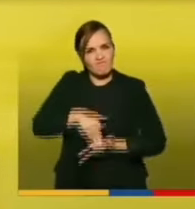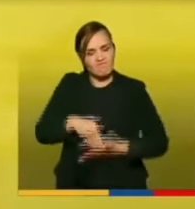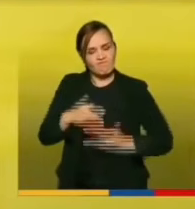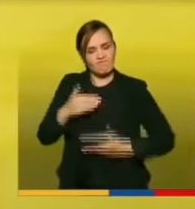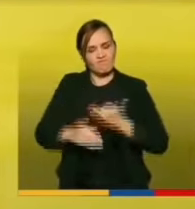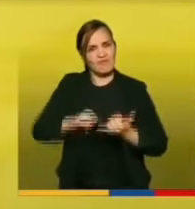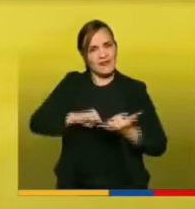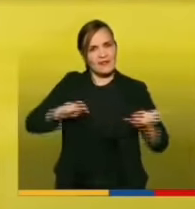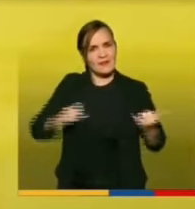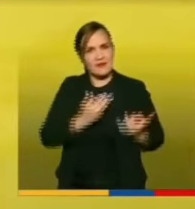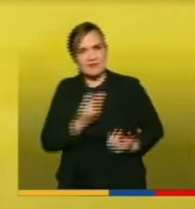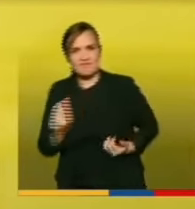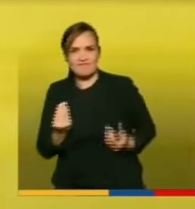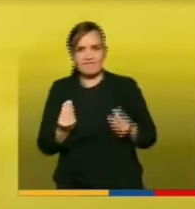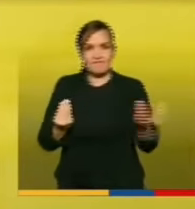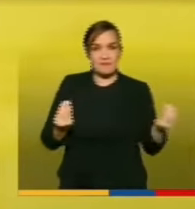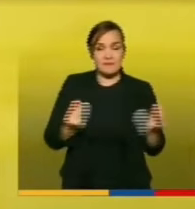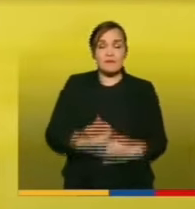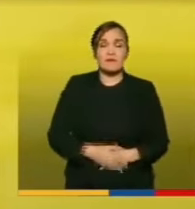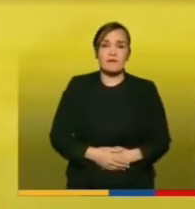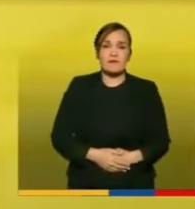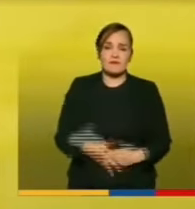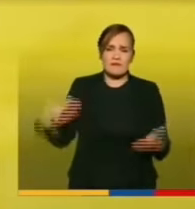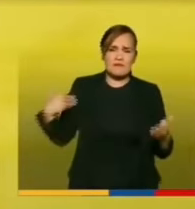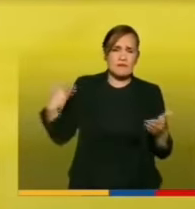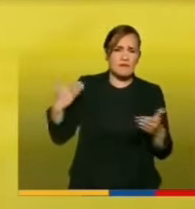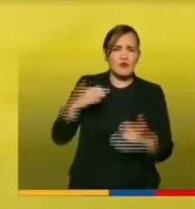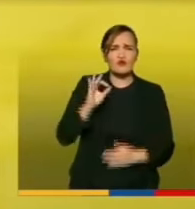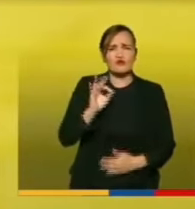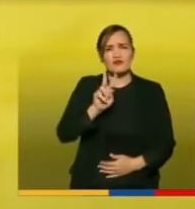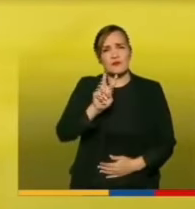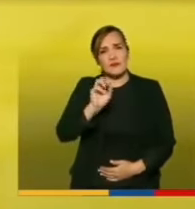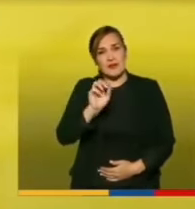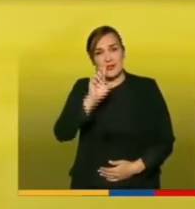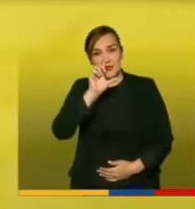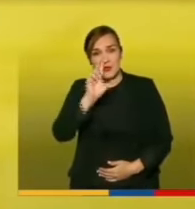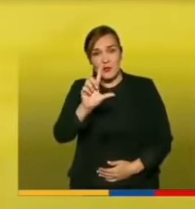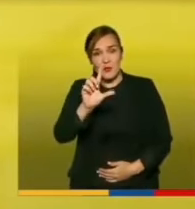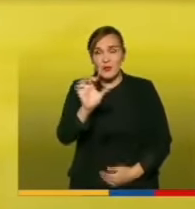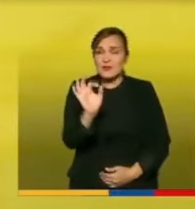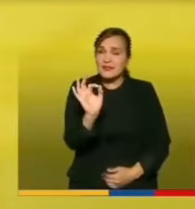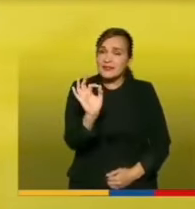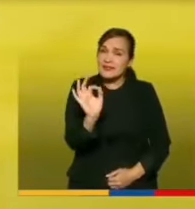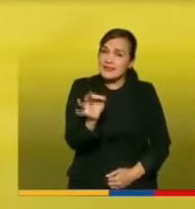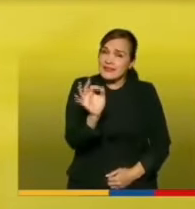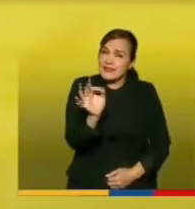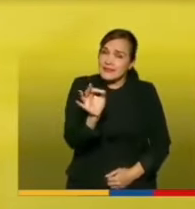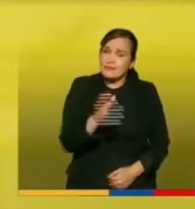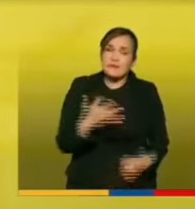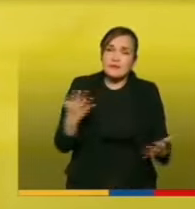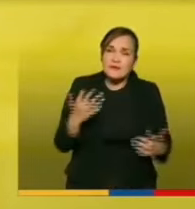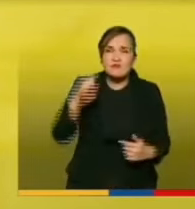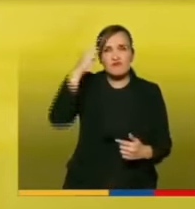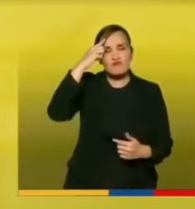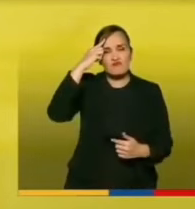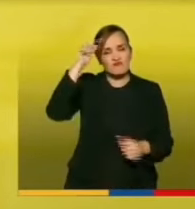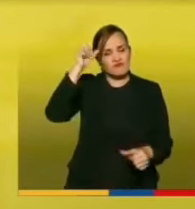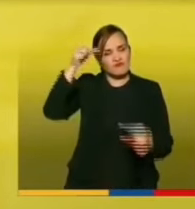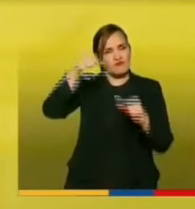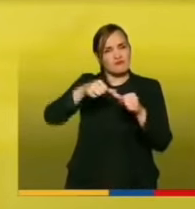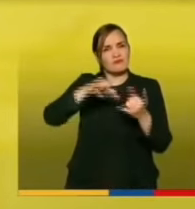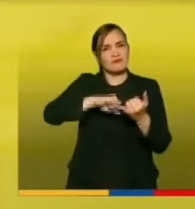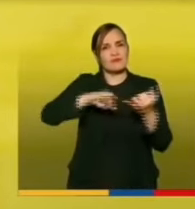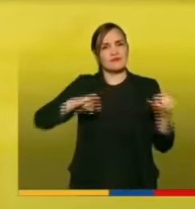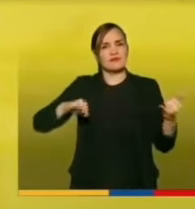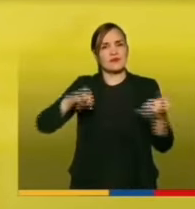Los 20 de julio se conmemora precisamente la independencia de la República,